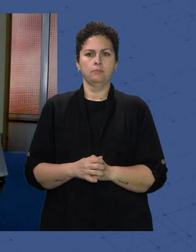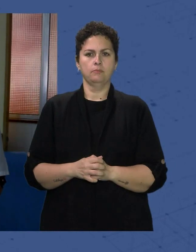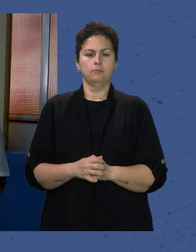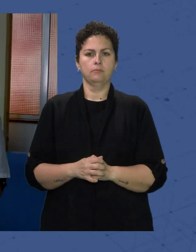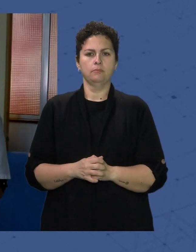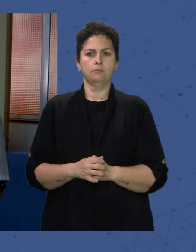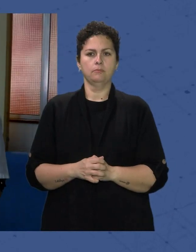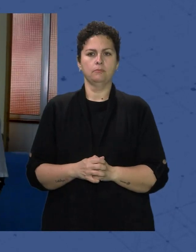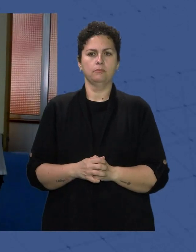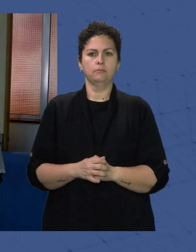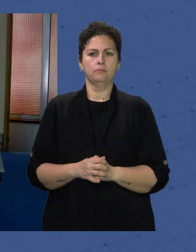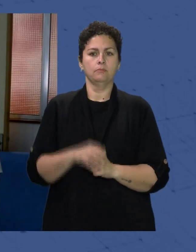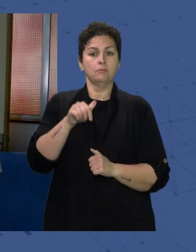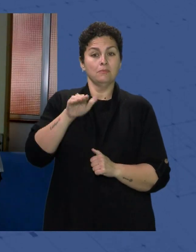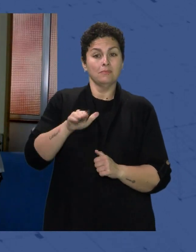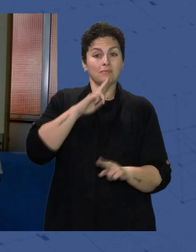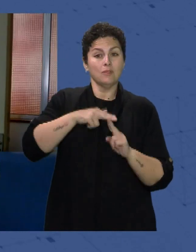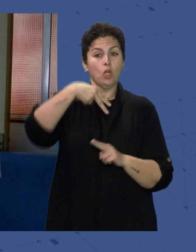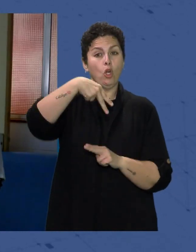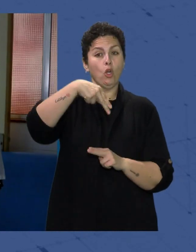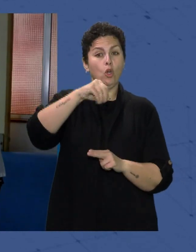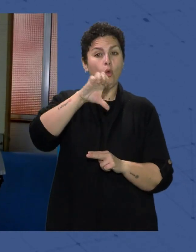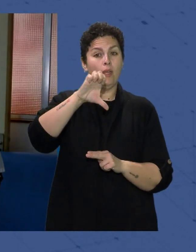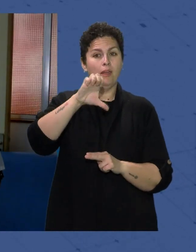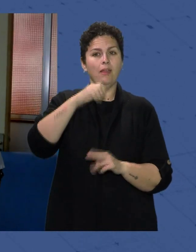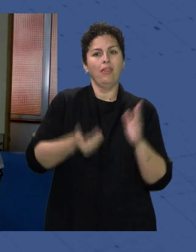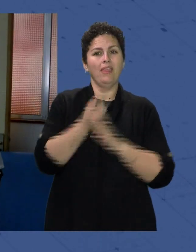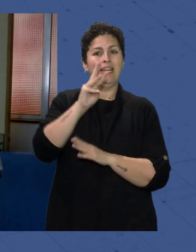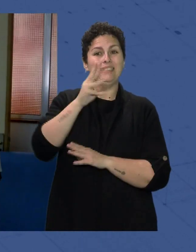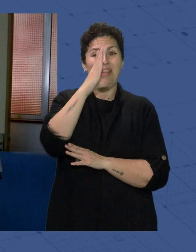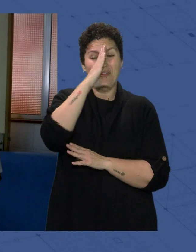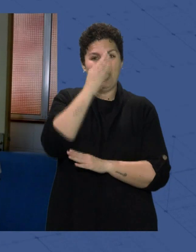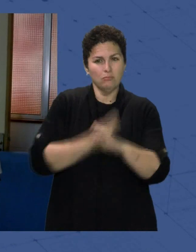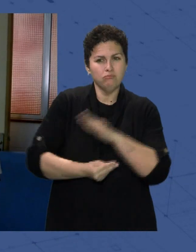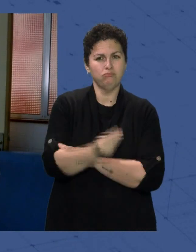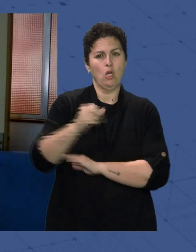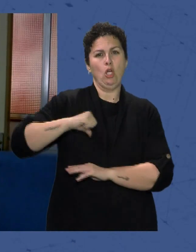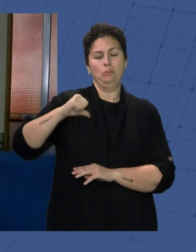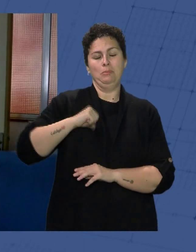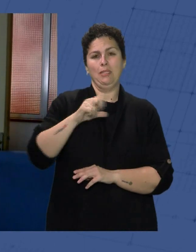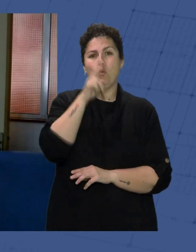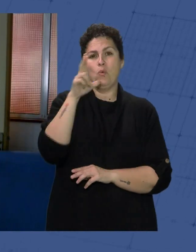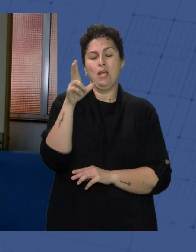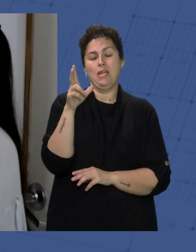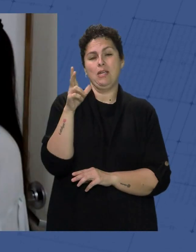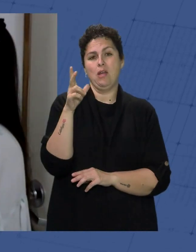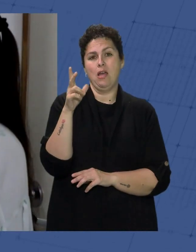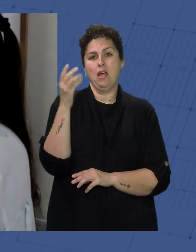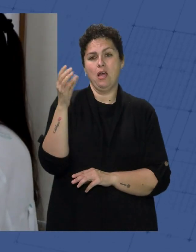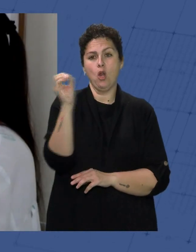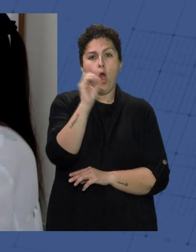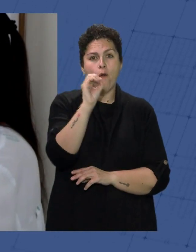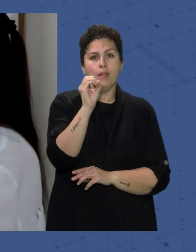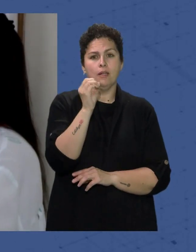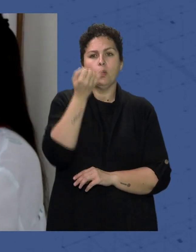Este pequeño es Noé Nació el 3 de febrero en el Hospital de Huercalovera Con una fisura labiopalatina Que le